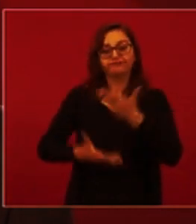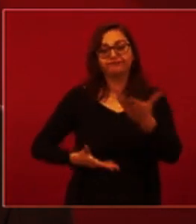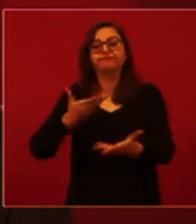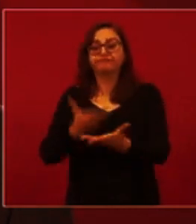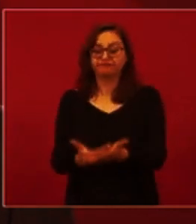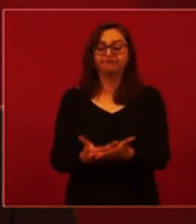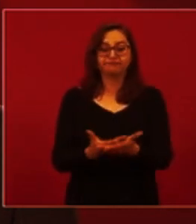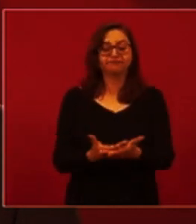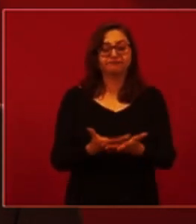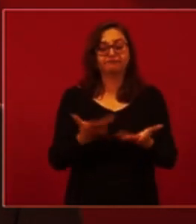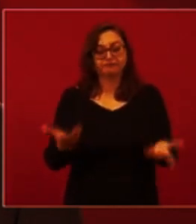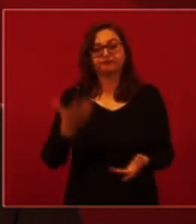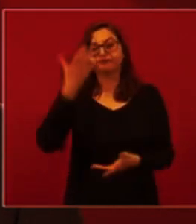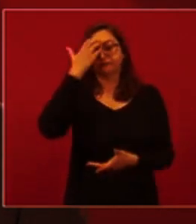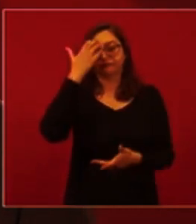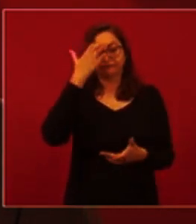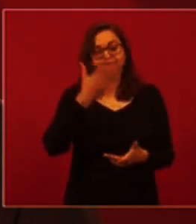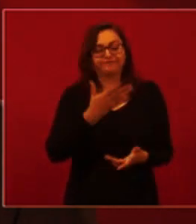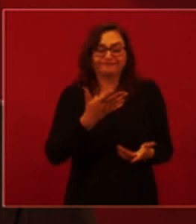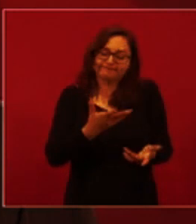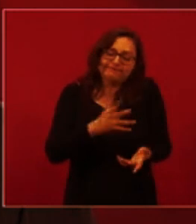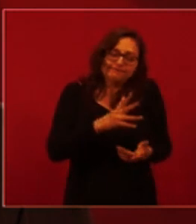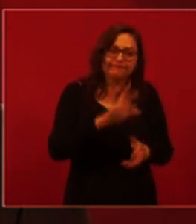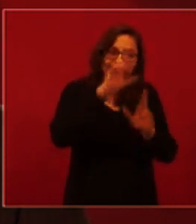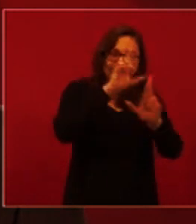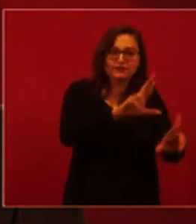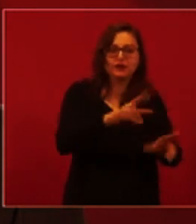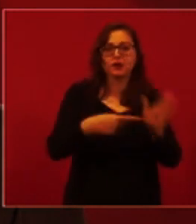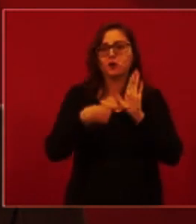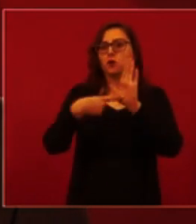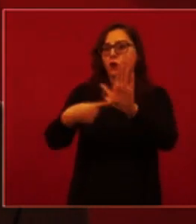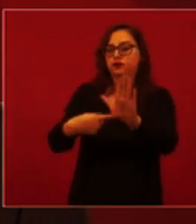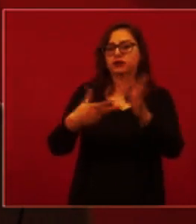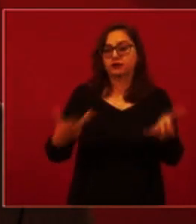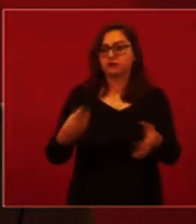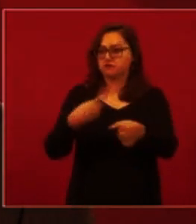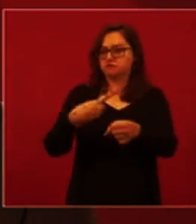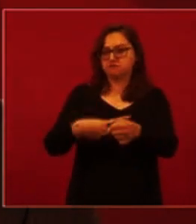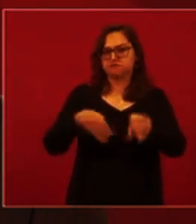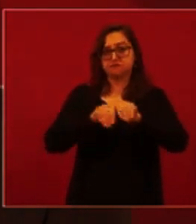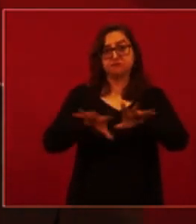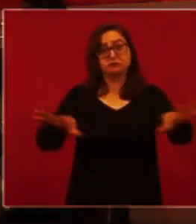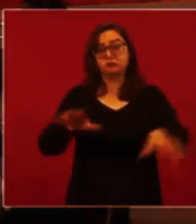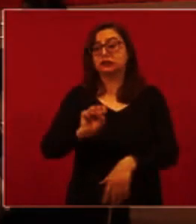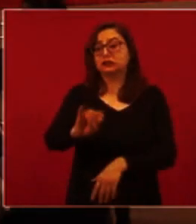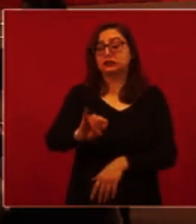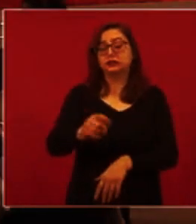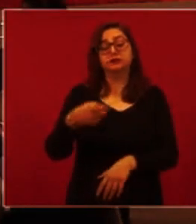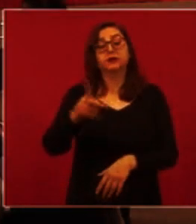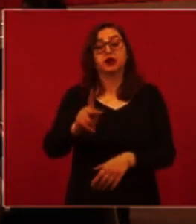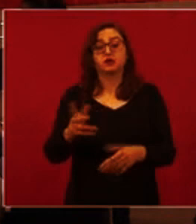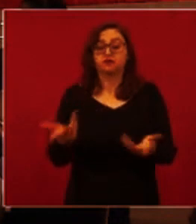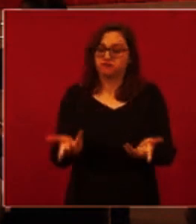situación por la que él está pasando para ilustrar lo que puede estar pasando con Omicron y va a pasar con Omicron. Ahora, ¿qué hay que